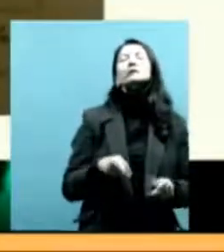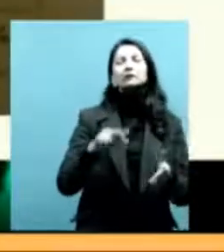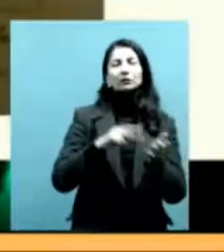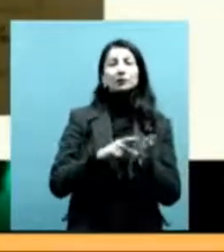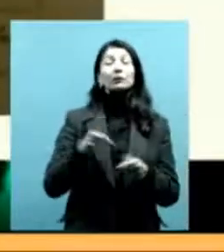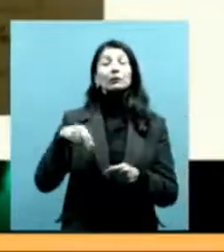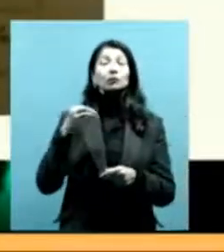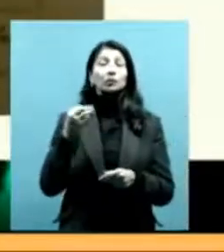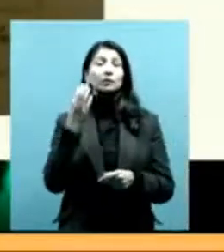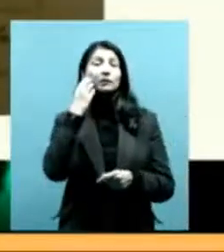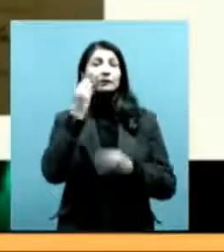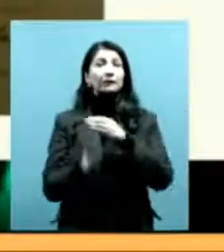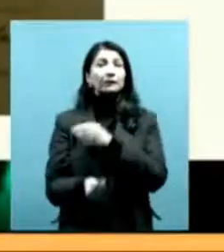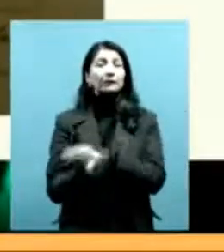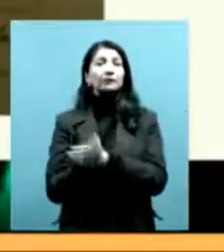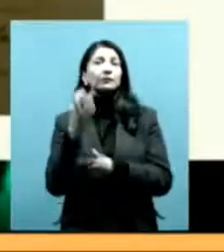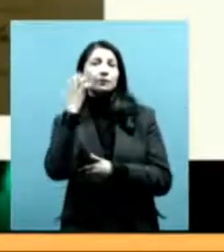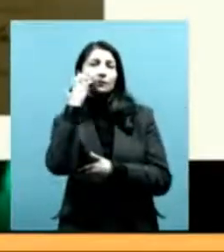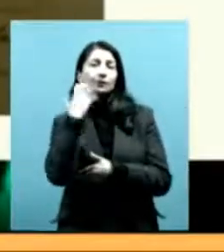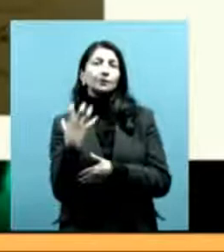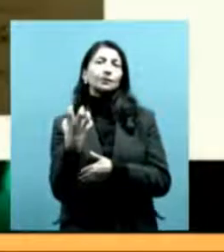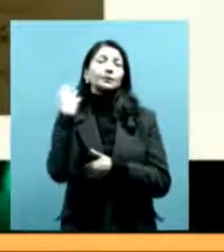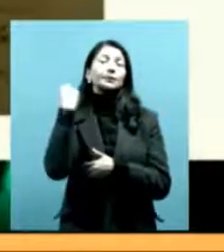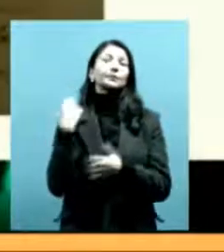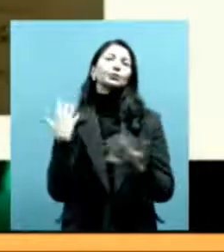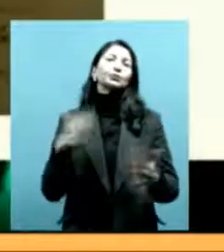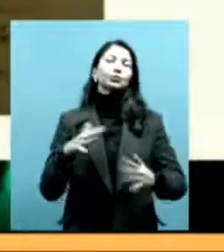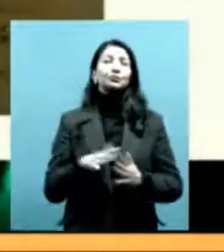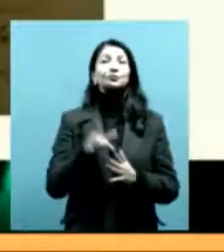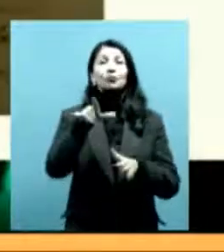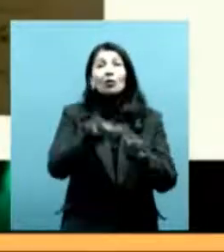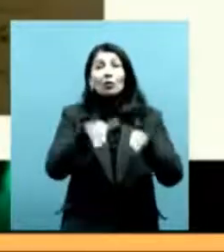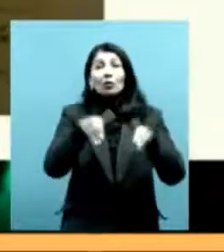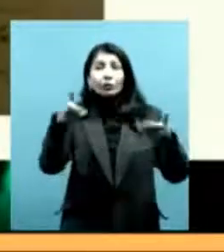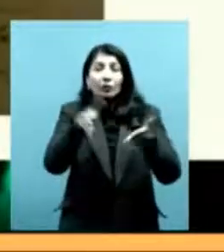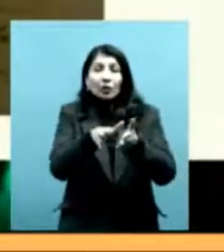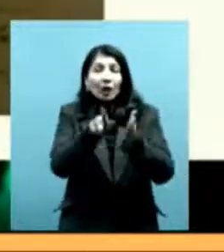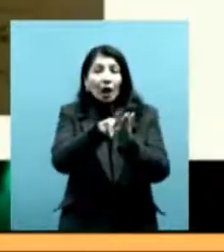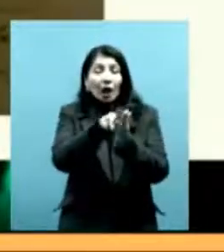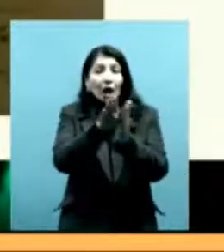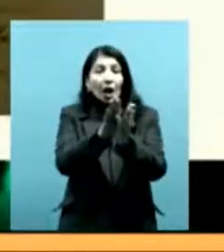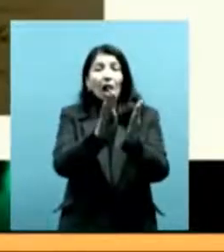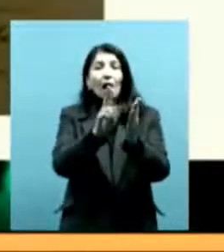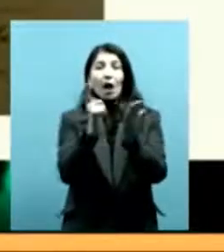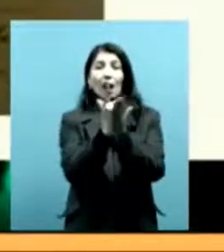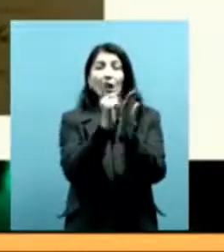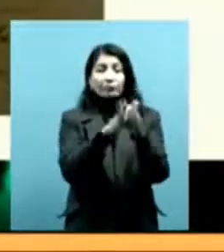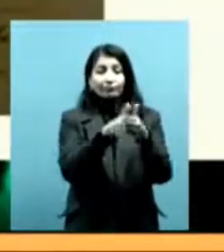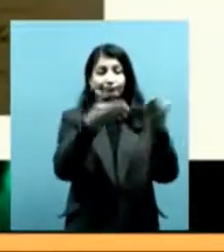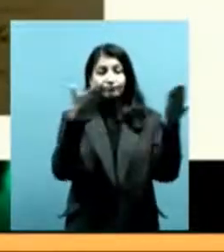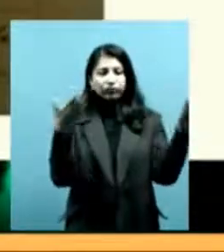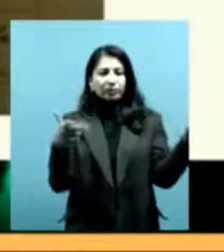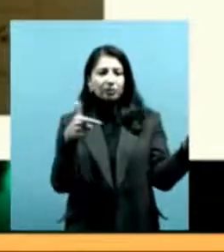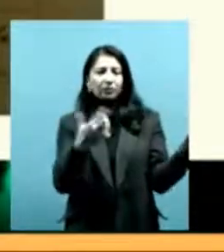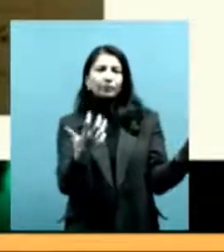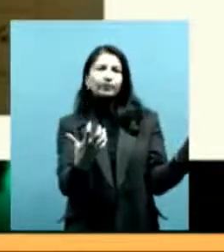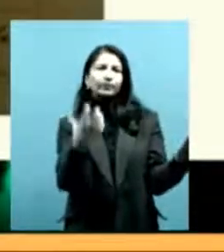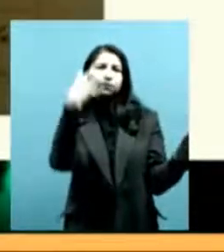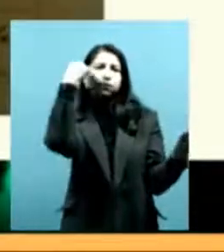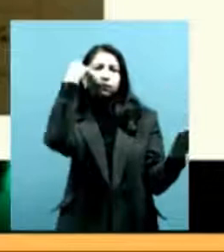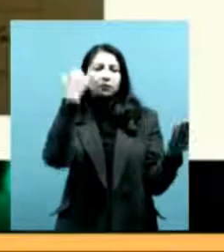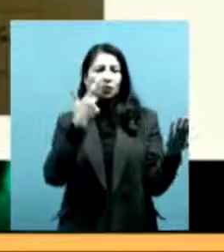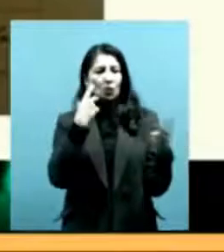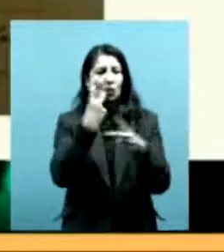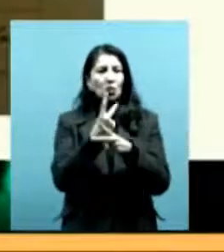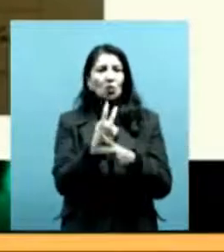alternativa, siempre muestro este ejemplo porque me parece que lo ilustra bien, pero hay cantidad de ejemplos de este tipo,